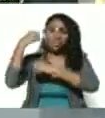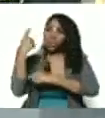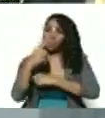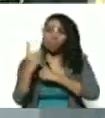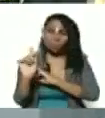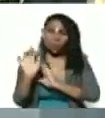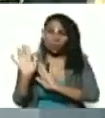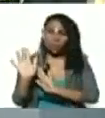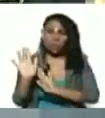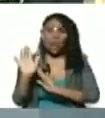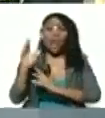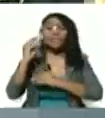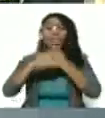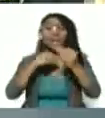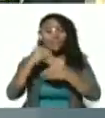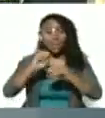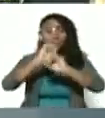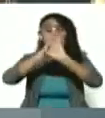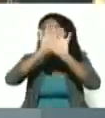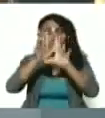no hay que convencer.